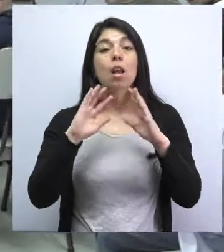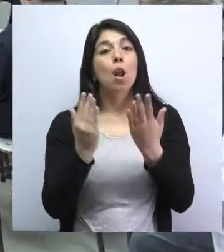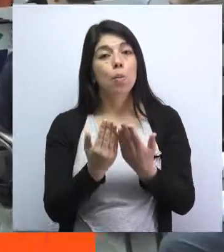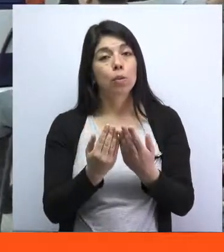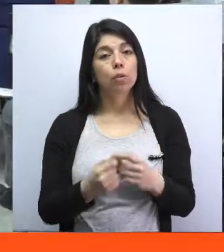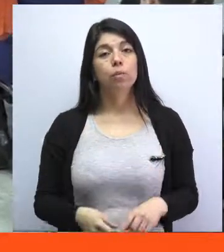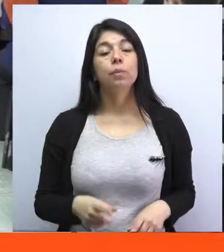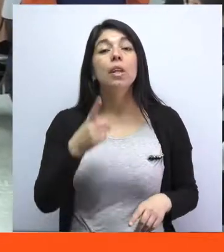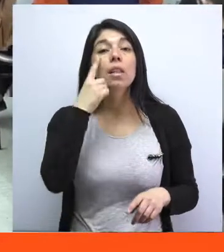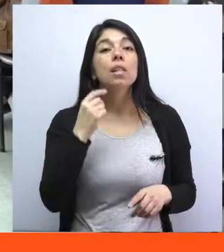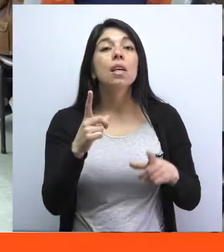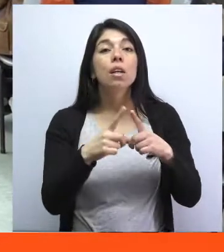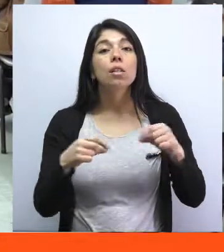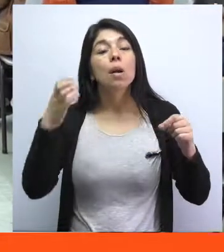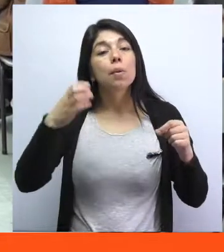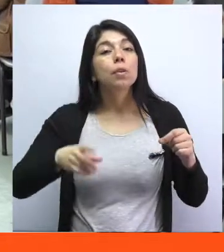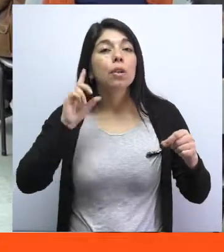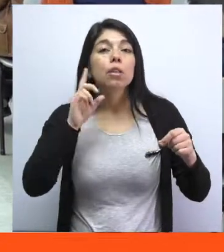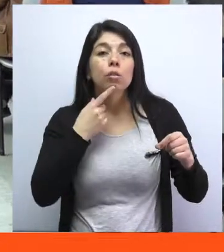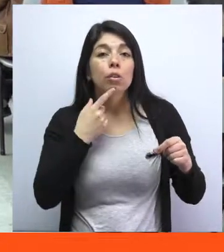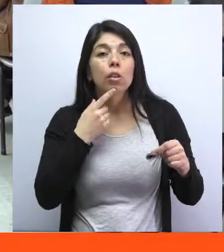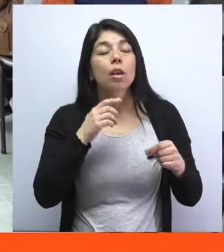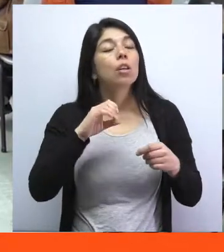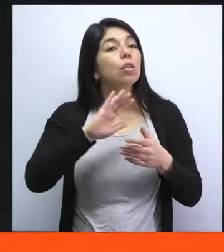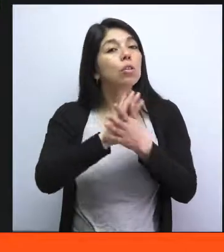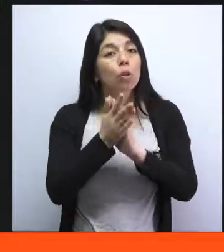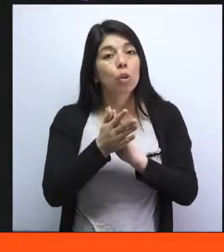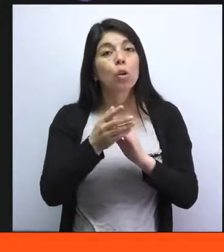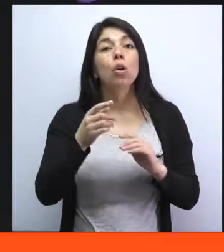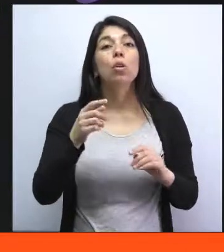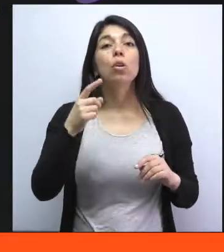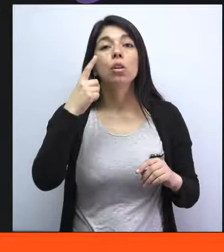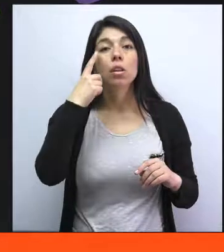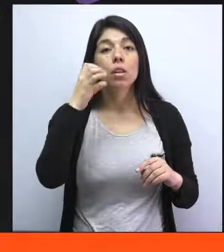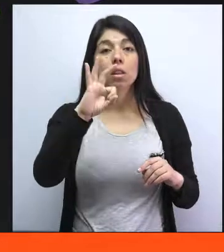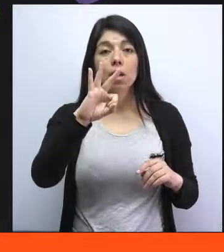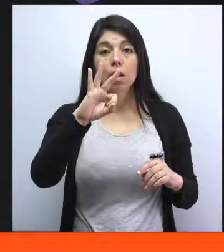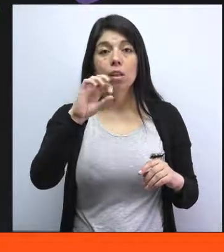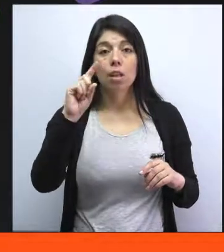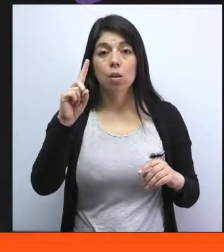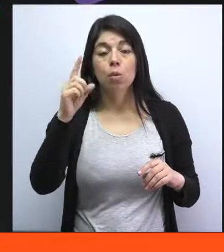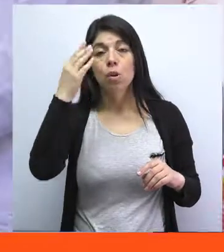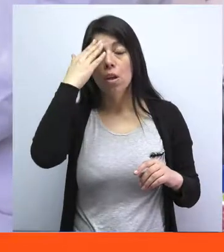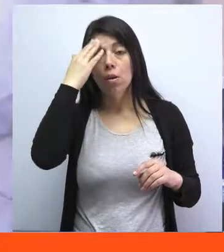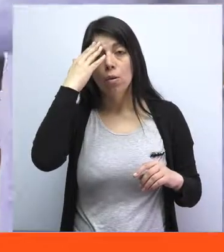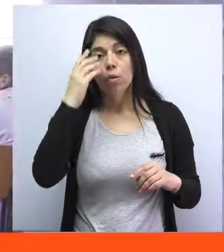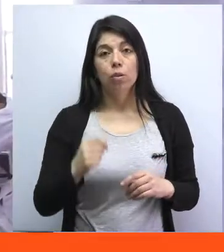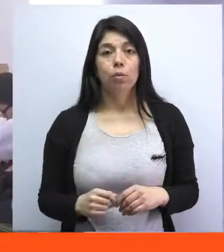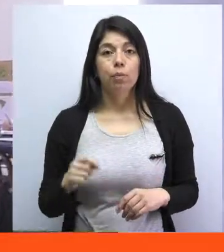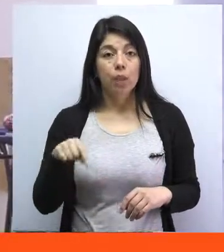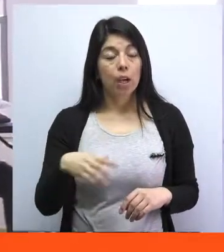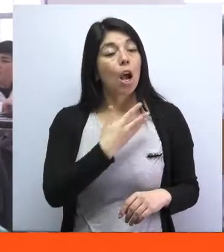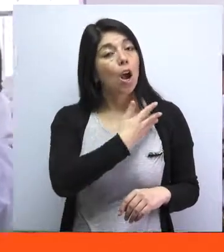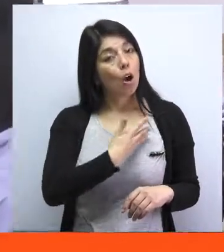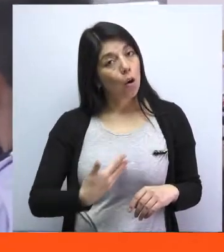El Día Nacional de las Personas Sordas se conmemora cada 31 de agosto, lo anterior debido a que en esta fecha el gobierno de Chile